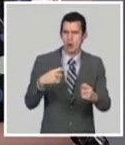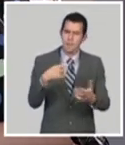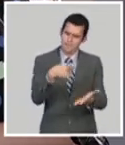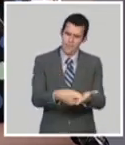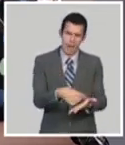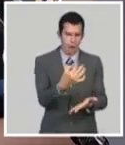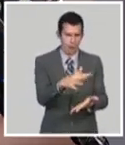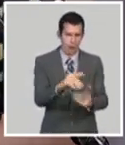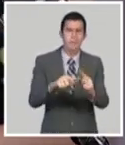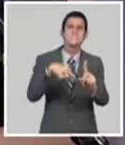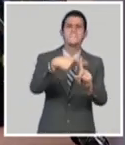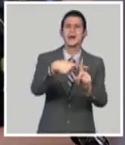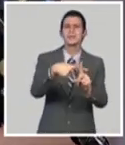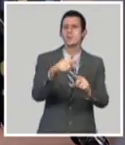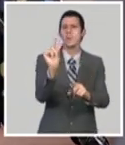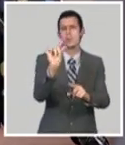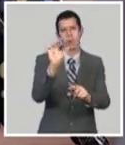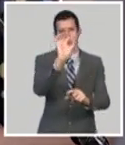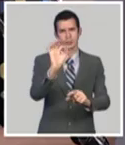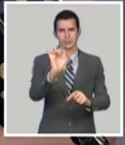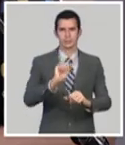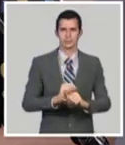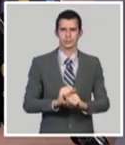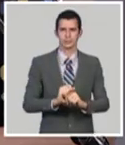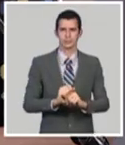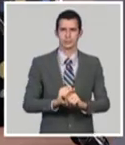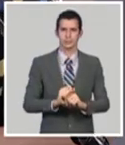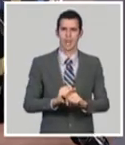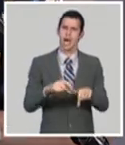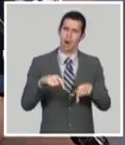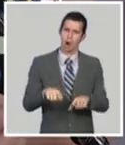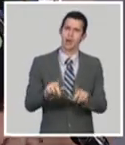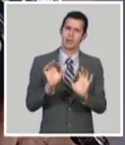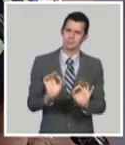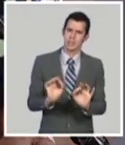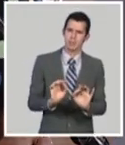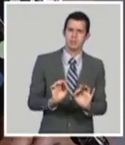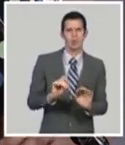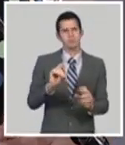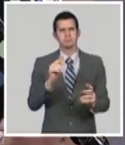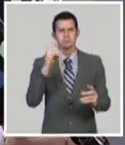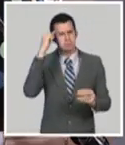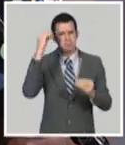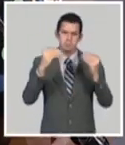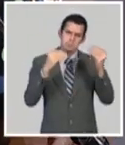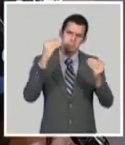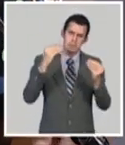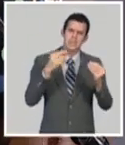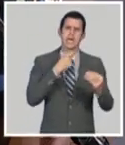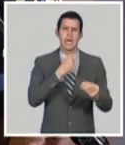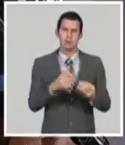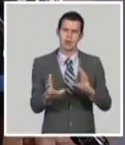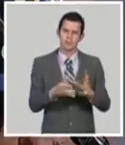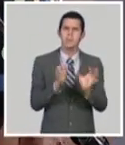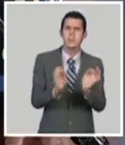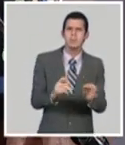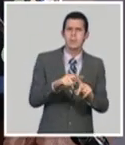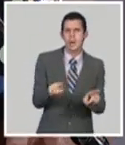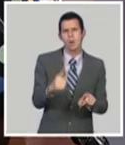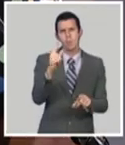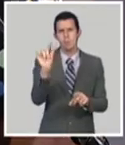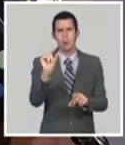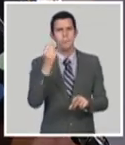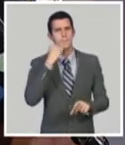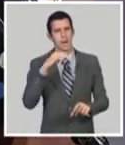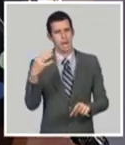ejemplo, de 0.30% a 0.10% sobre el valor total de la importación. Todo eso también